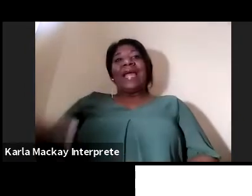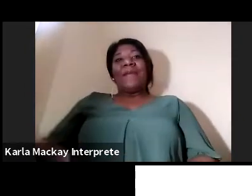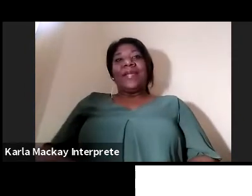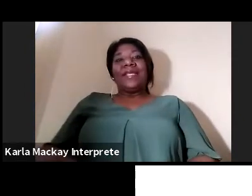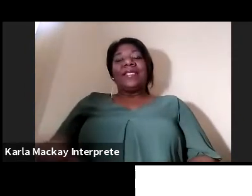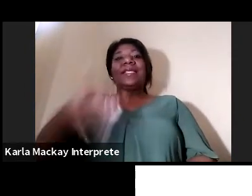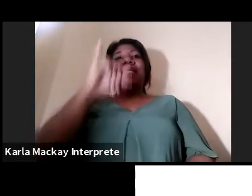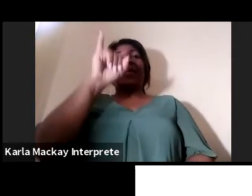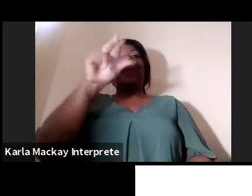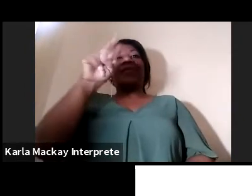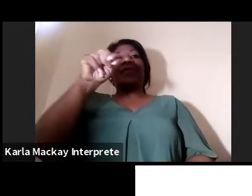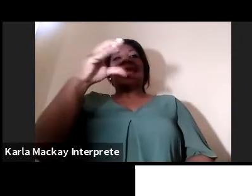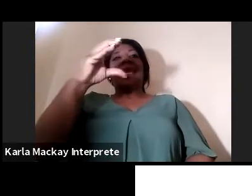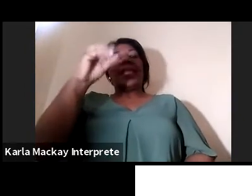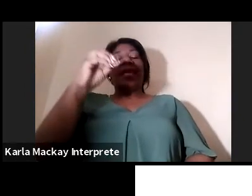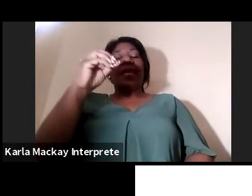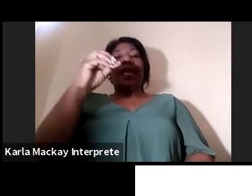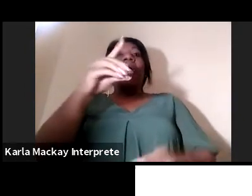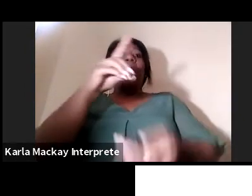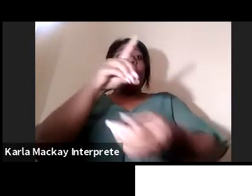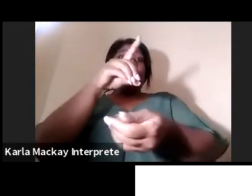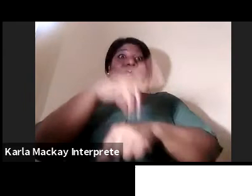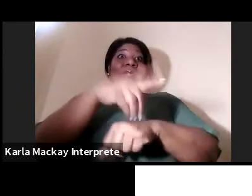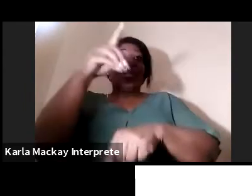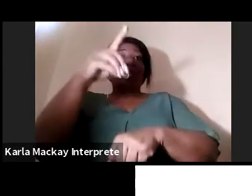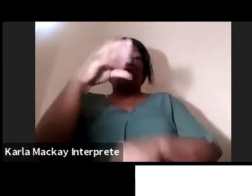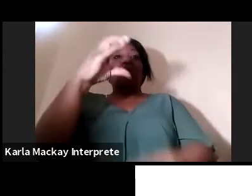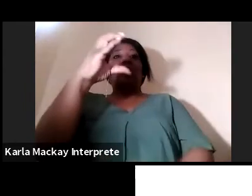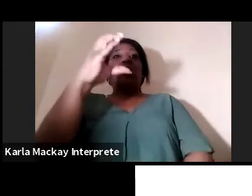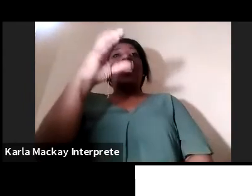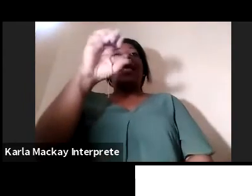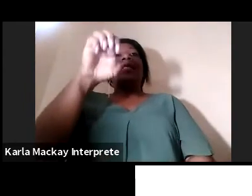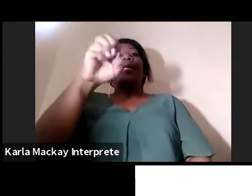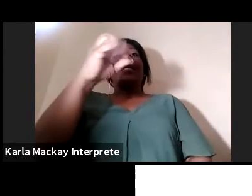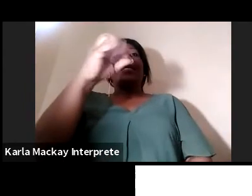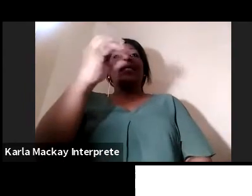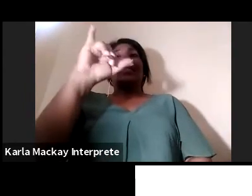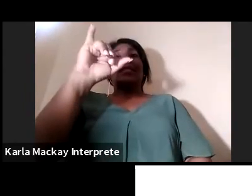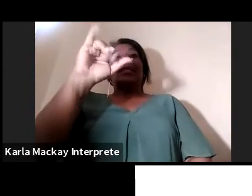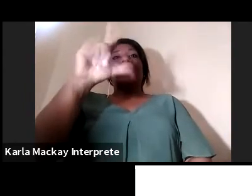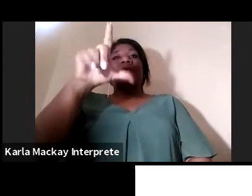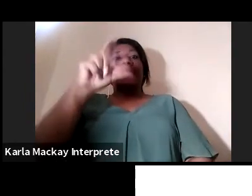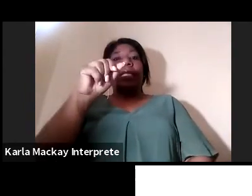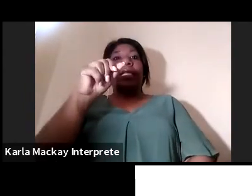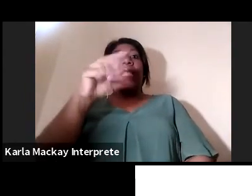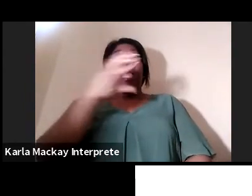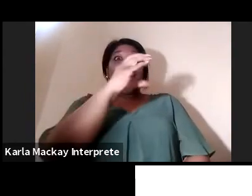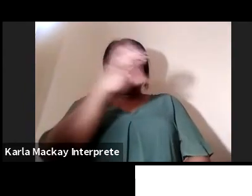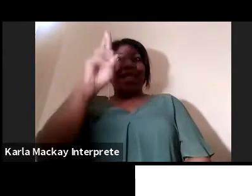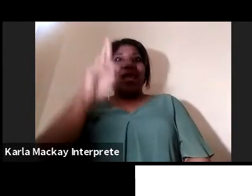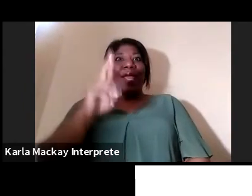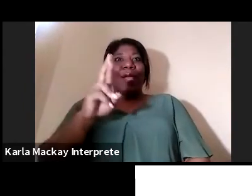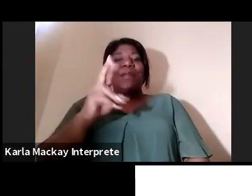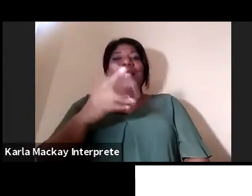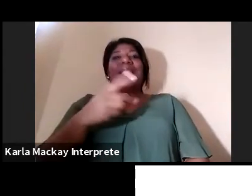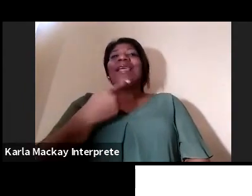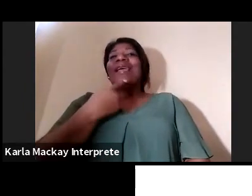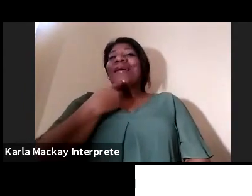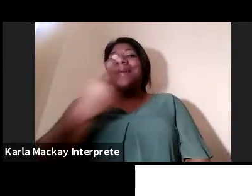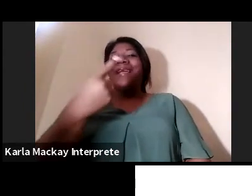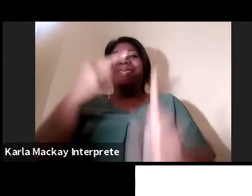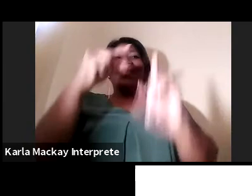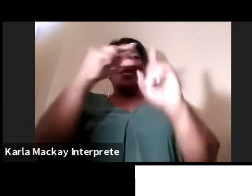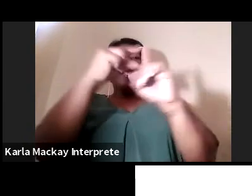doctora Cecilia Barrantes de la Universidad de Costa Rica, quien nos compartirá las palabras para